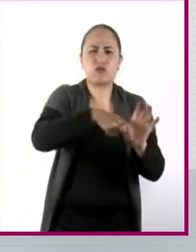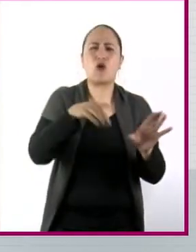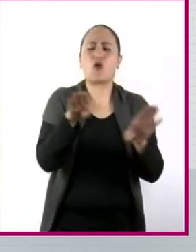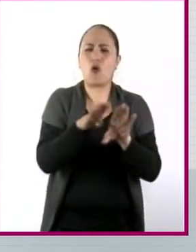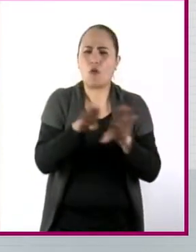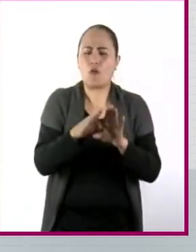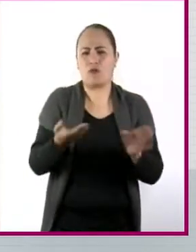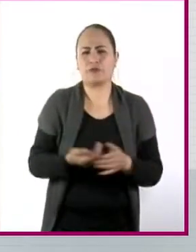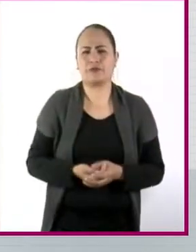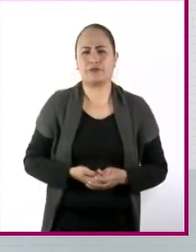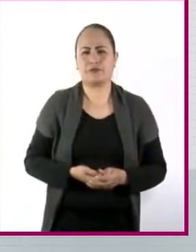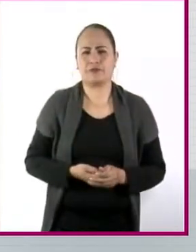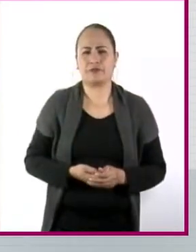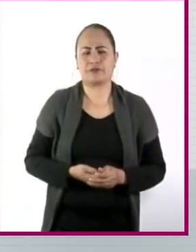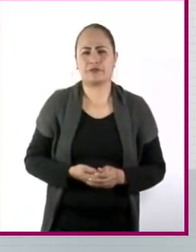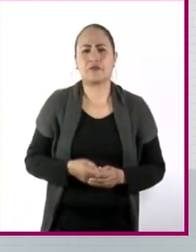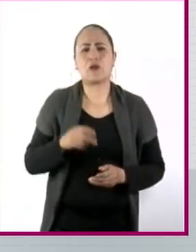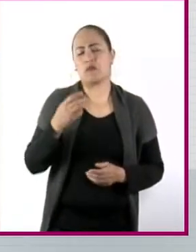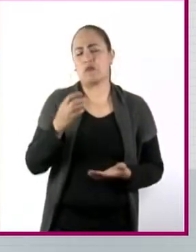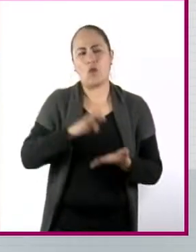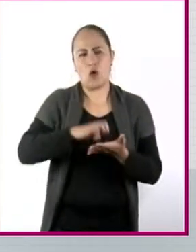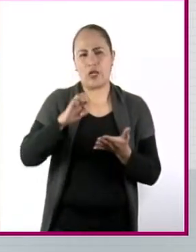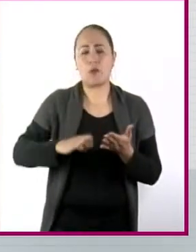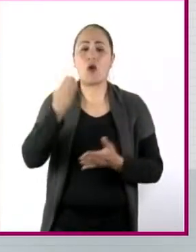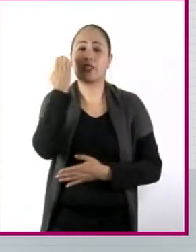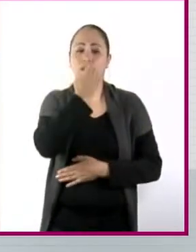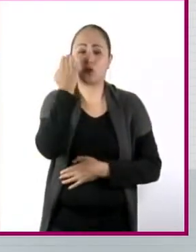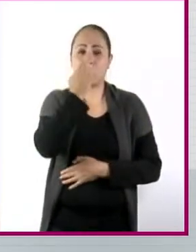eje a nivel de una escuela, ¿no?